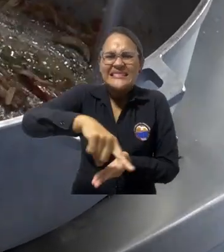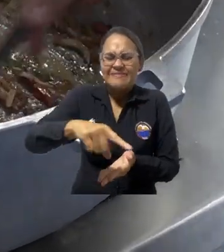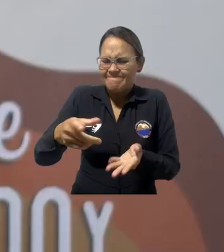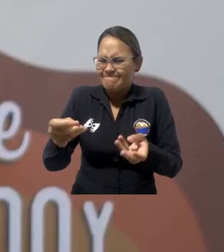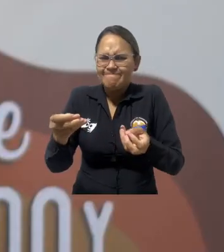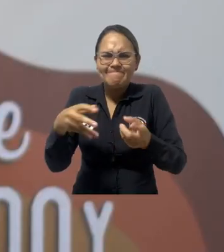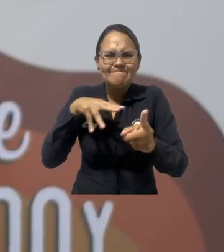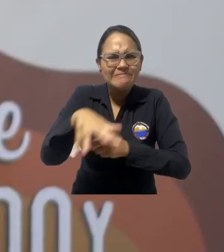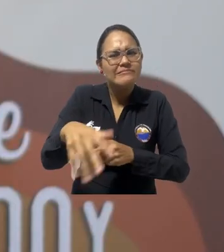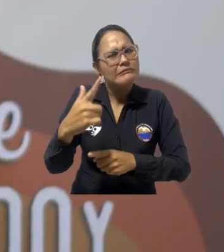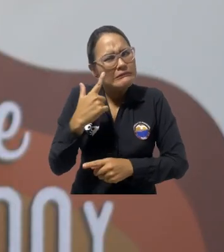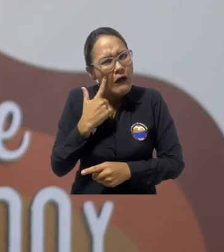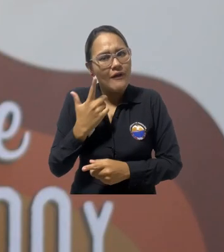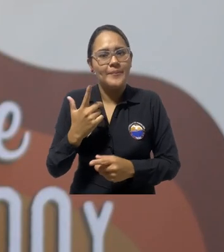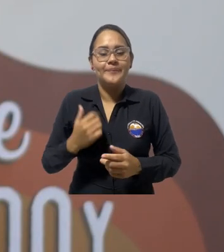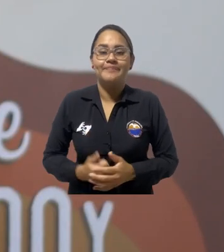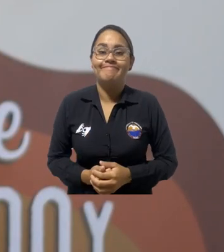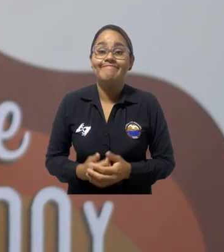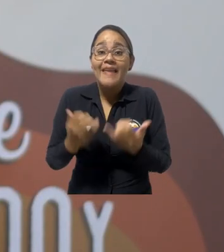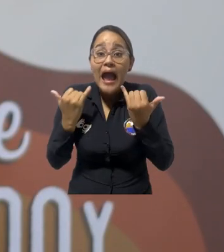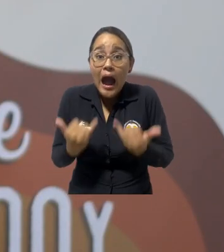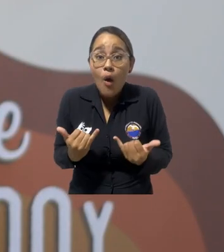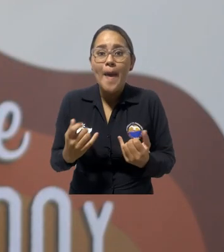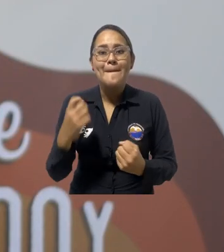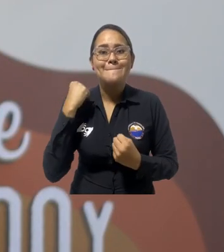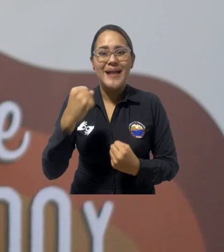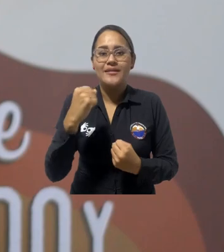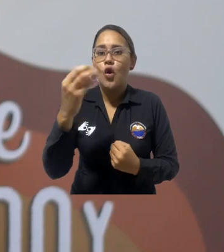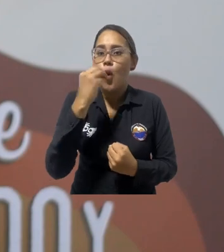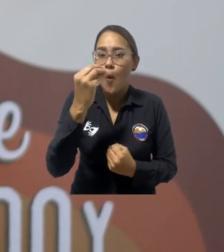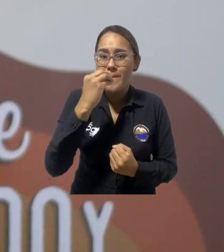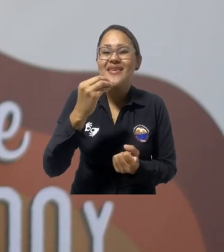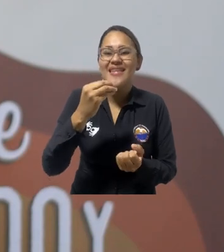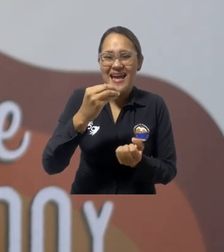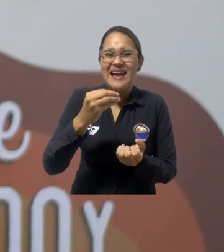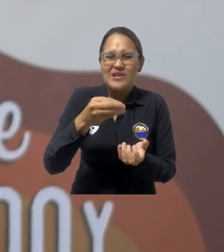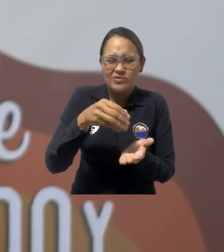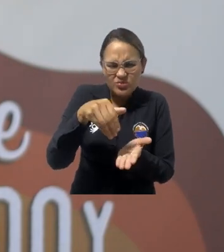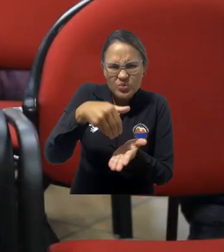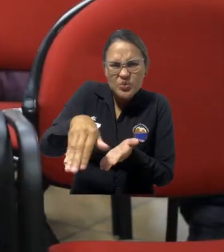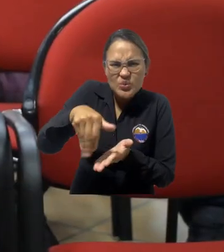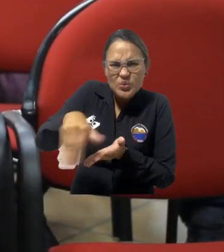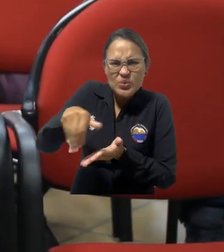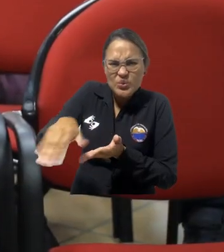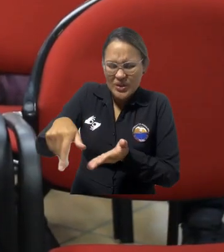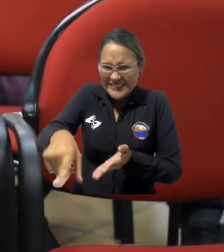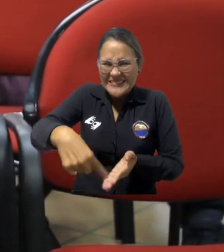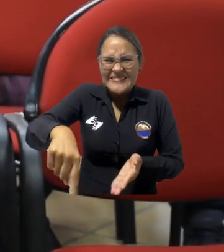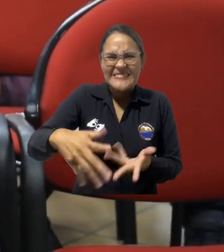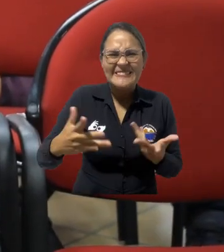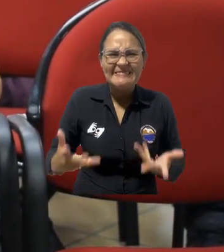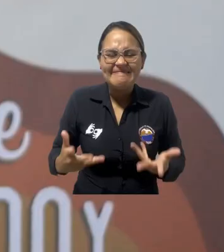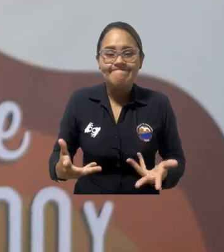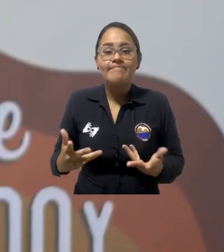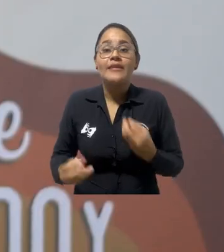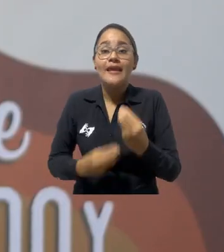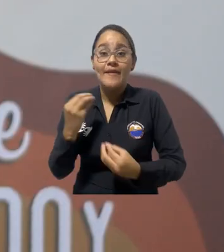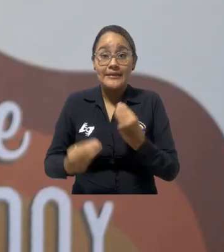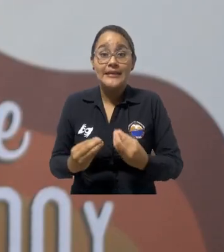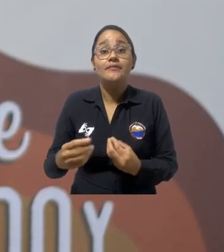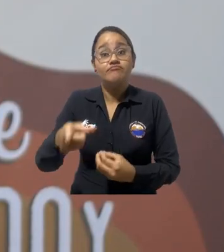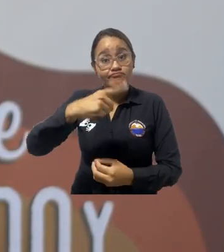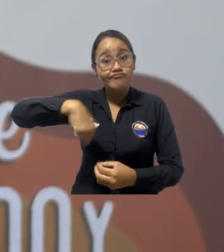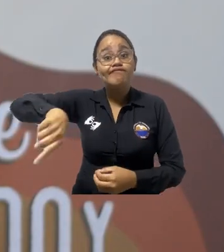fenómeno. Una parte importante que tenemos ahorita es el desperdicio de alimentos que se está generando alrededor del mundo y pues obviamente nosotros